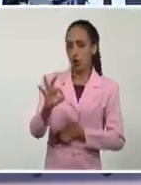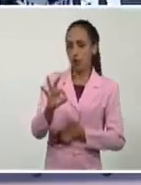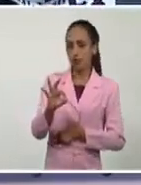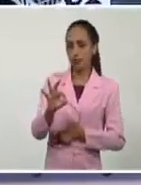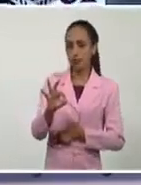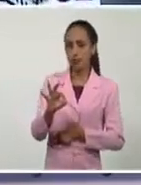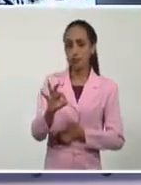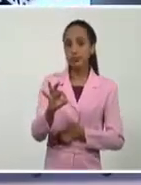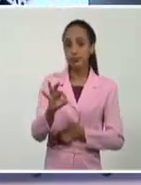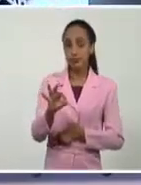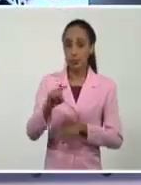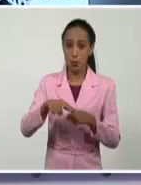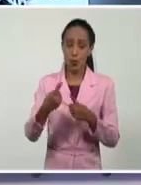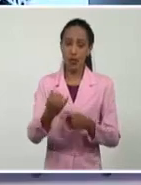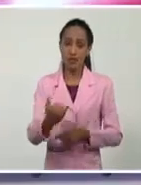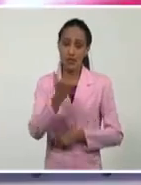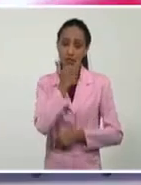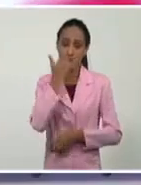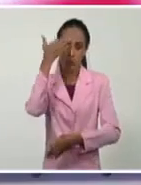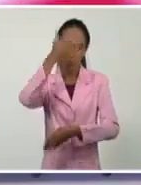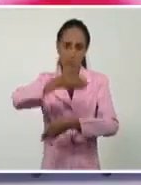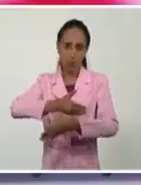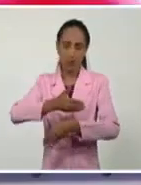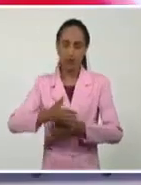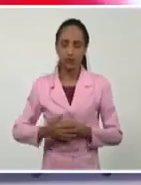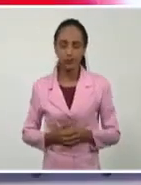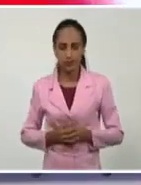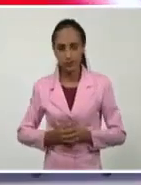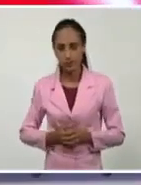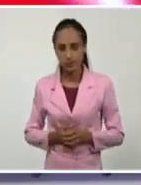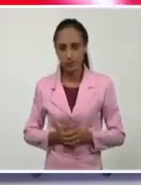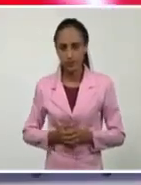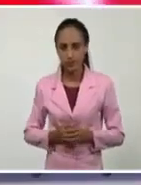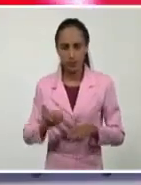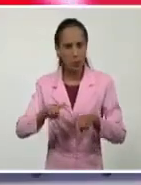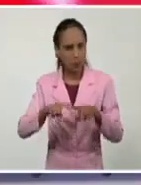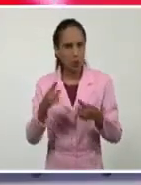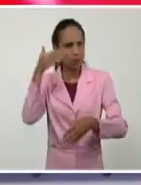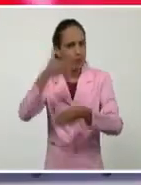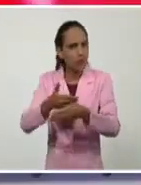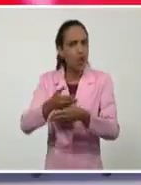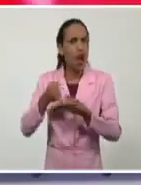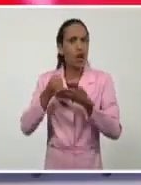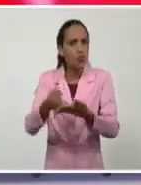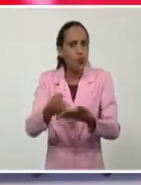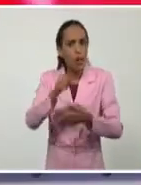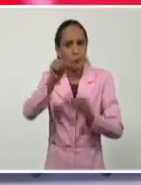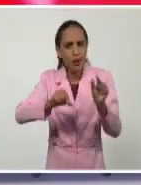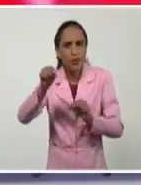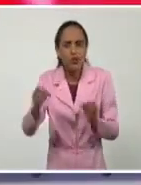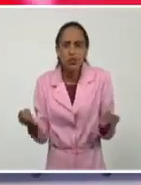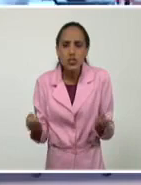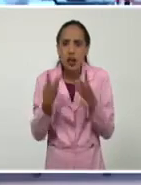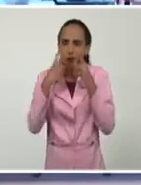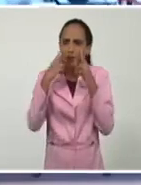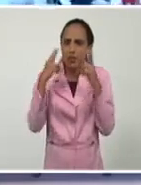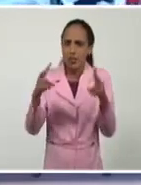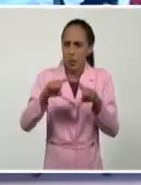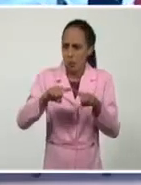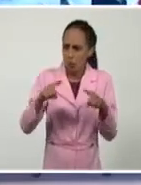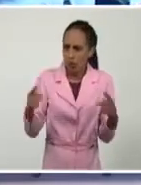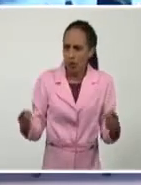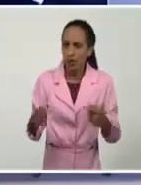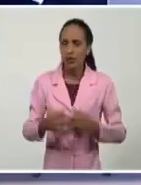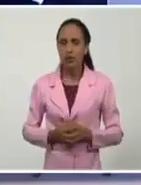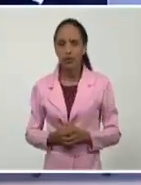restricciones del bloqueo. Es lógico ponerle trabas a una ayuda humanitaria que salva vidas por puro capricho anexionista.